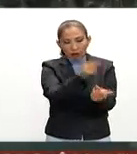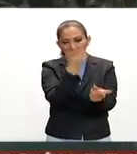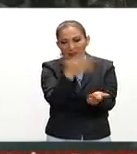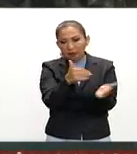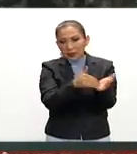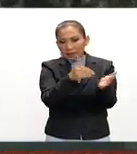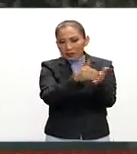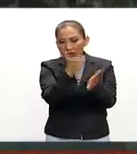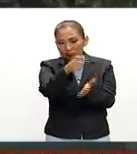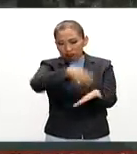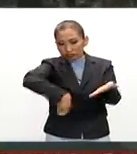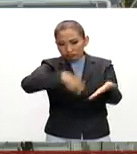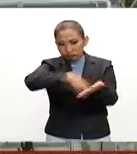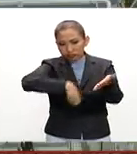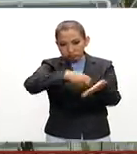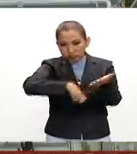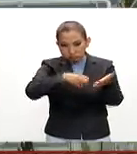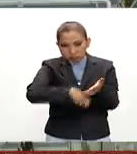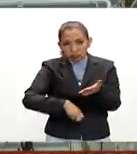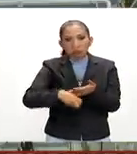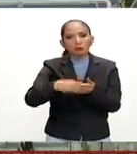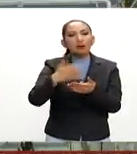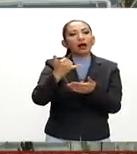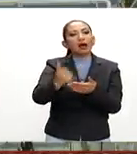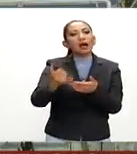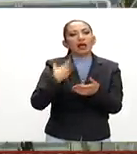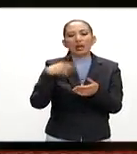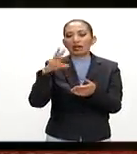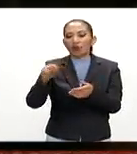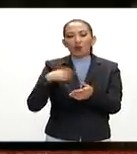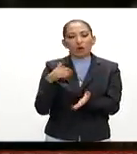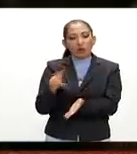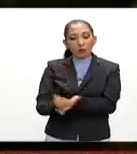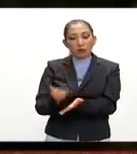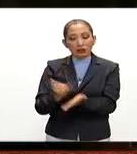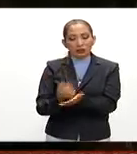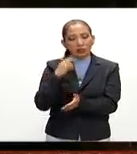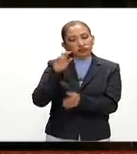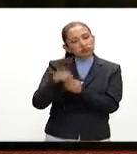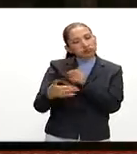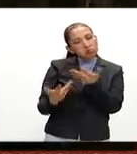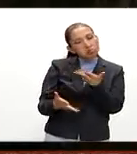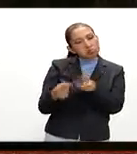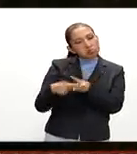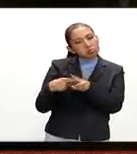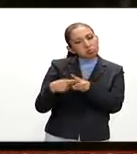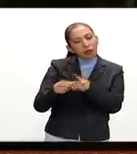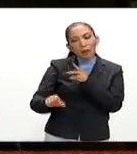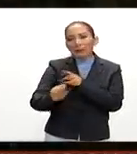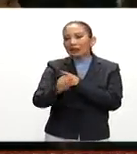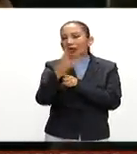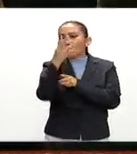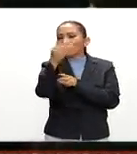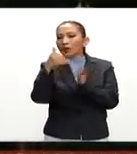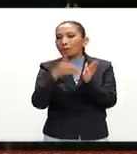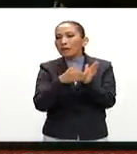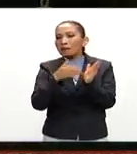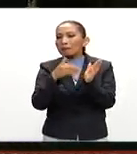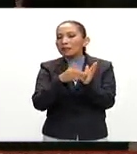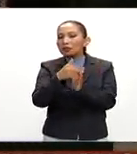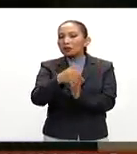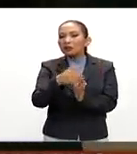10 mil millones de pesos y de los no tributarios a una proyección de cerca de 24 mil